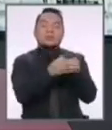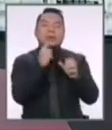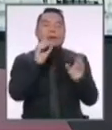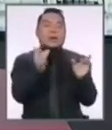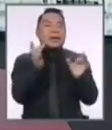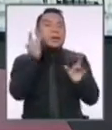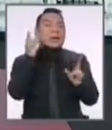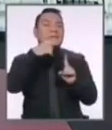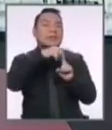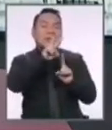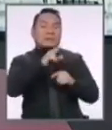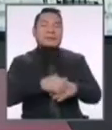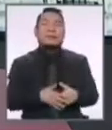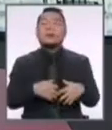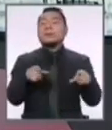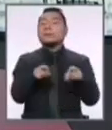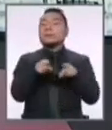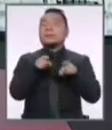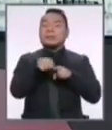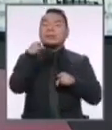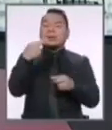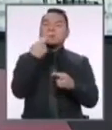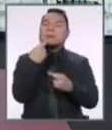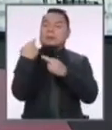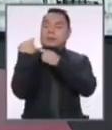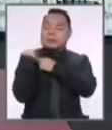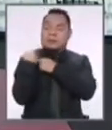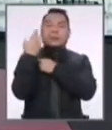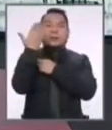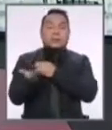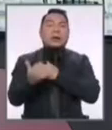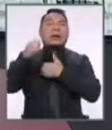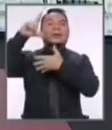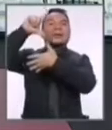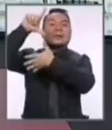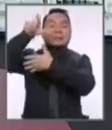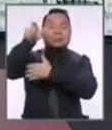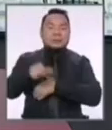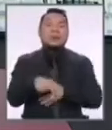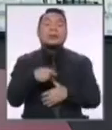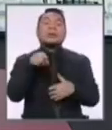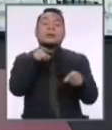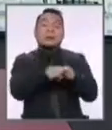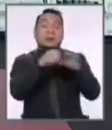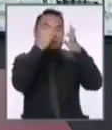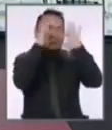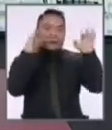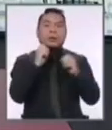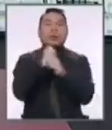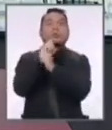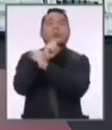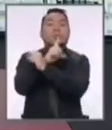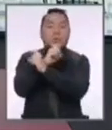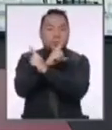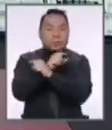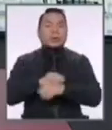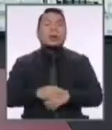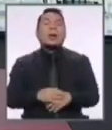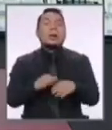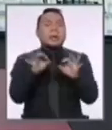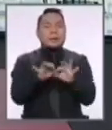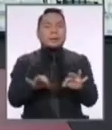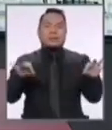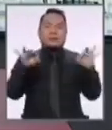Radio y Televisión, además de los representantes para América Latina, de Facebook y de Twitter. Y qué importante,